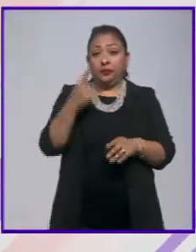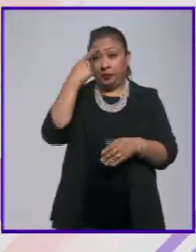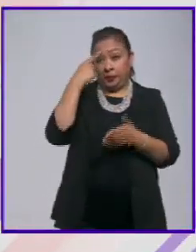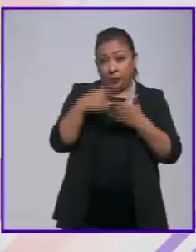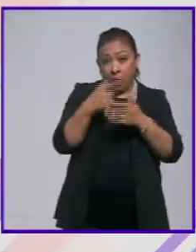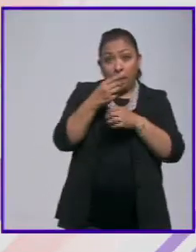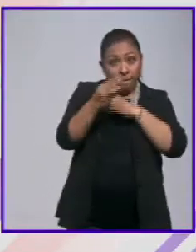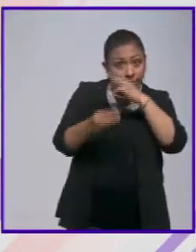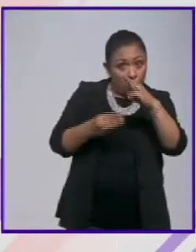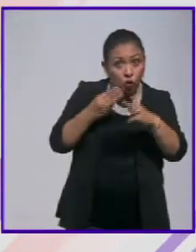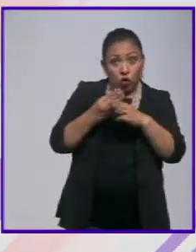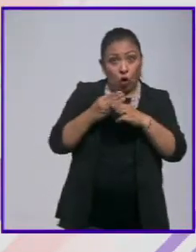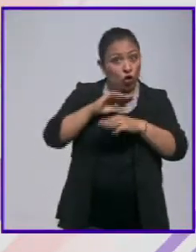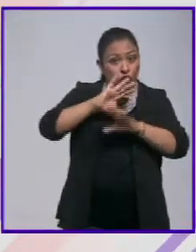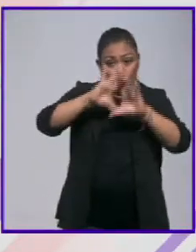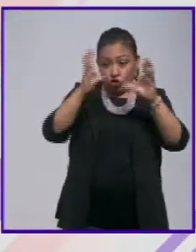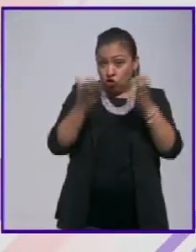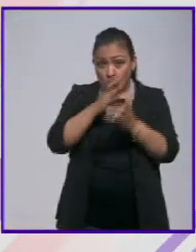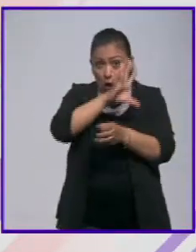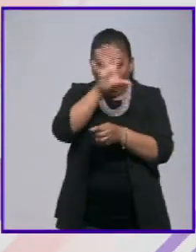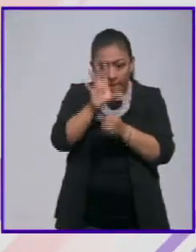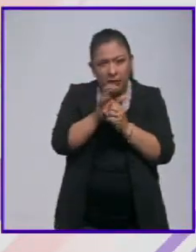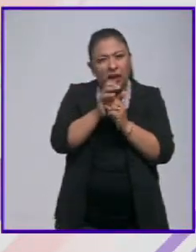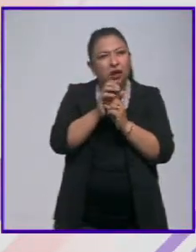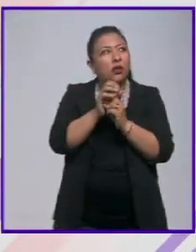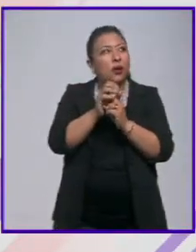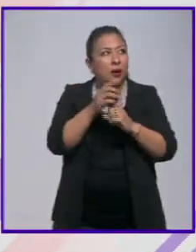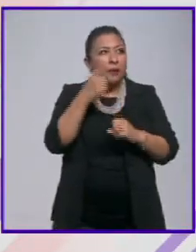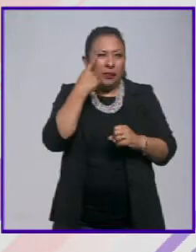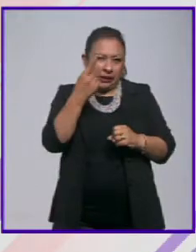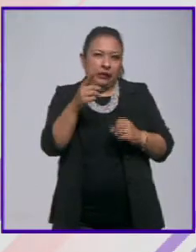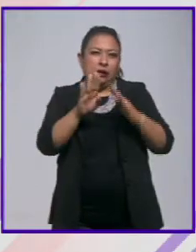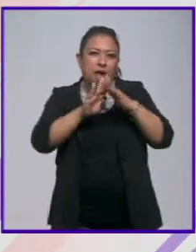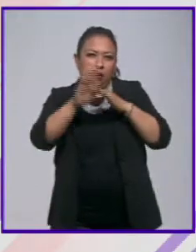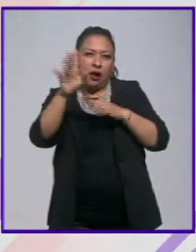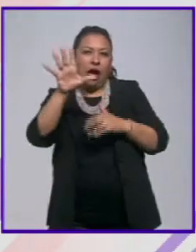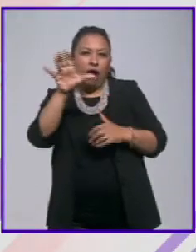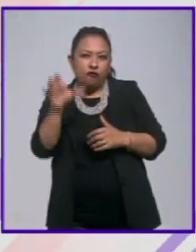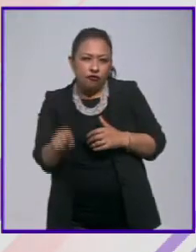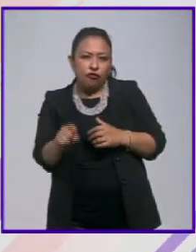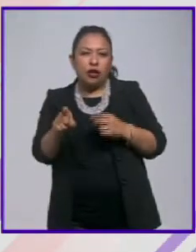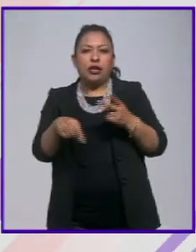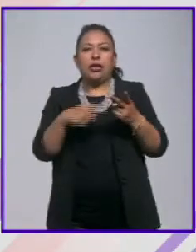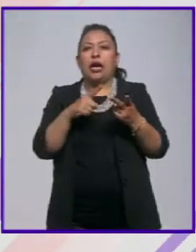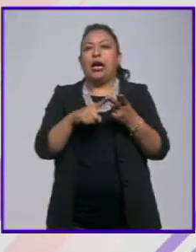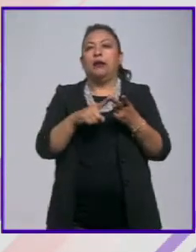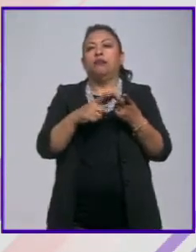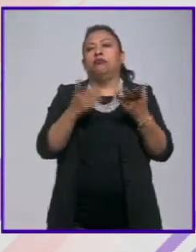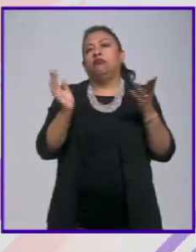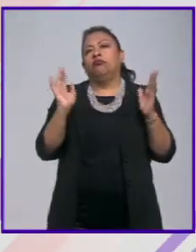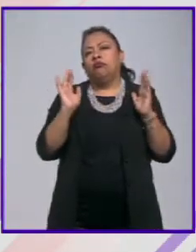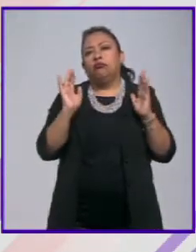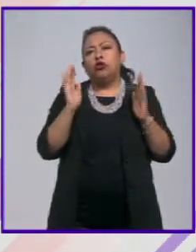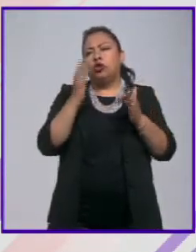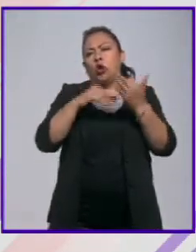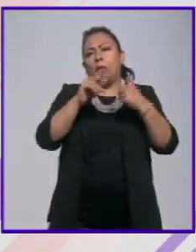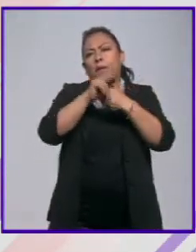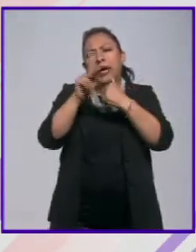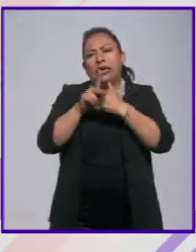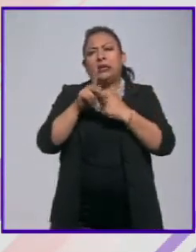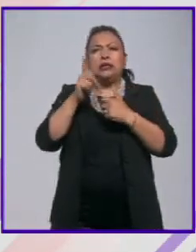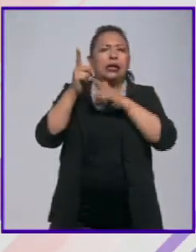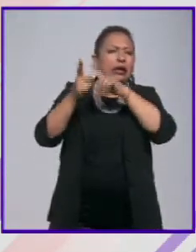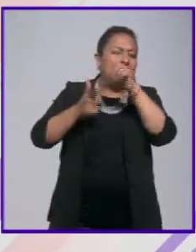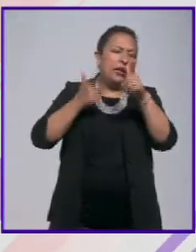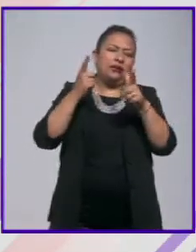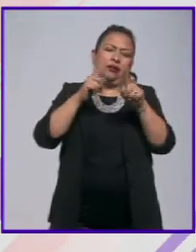mundo o sea todo el mundo ya he visto los inmigrantes de África y en que en todos los países Grecia en